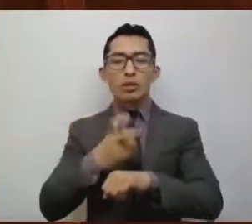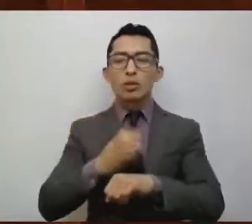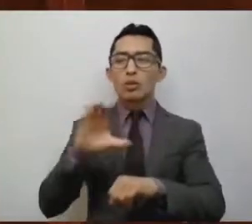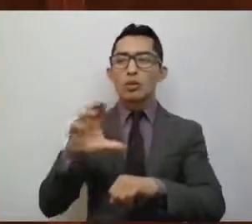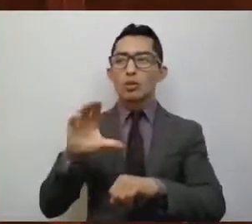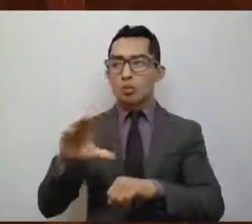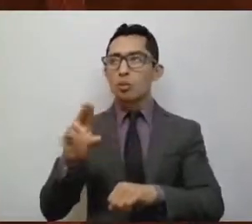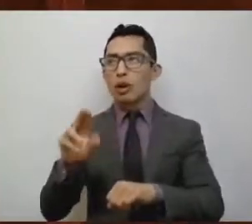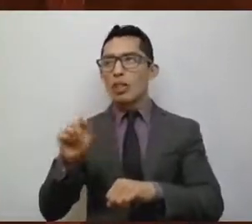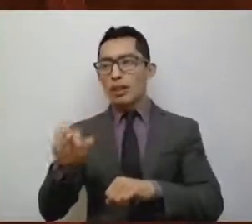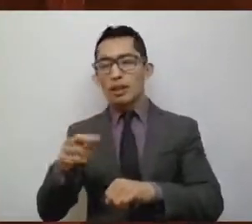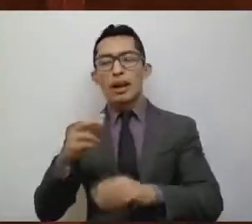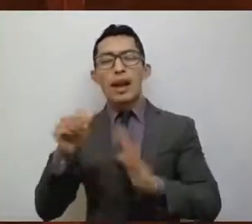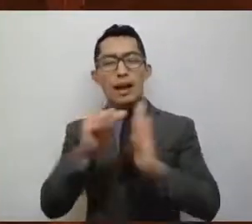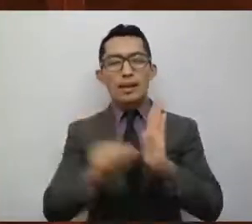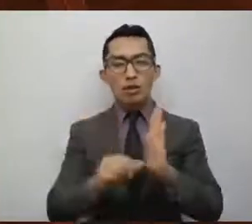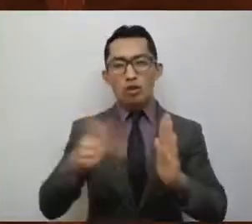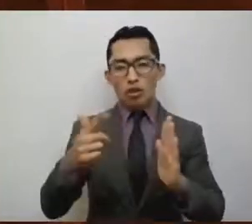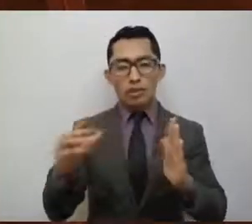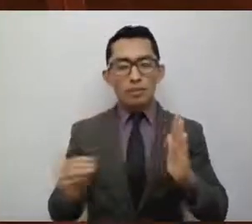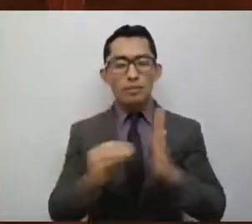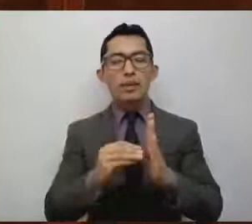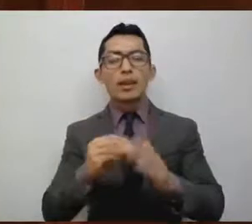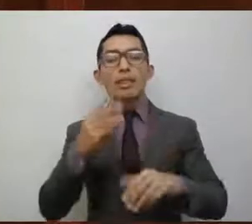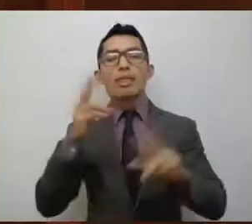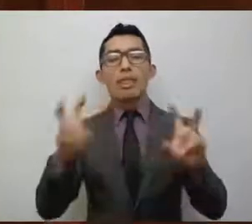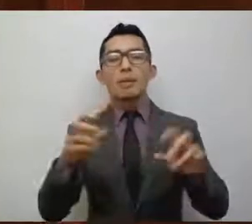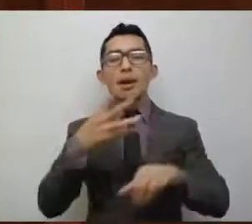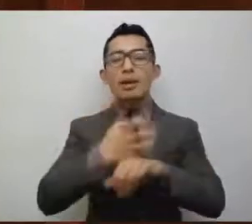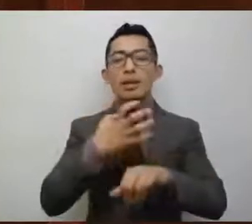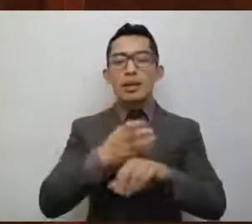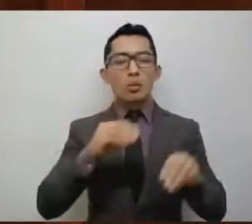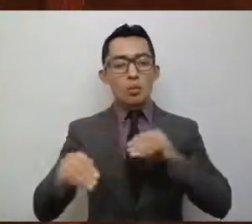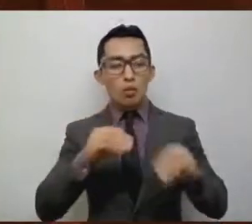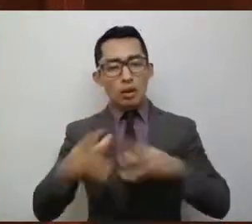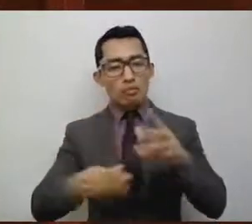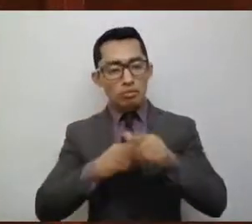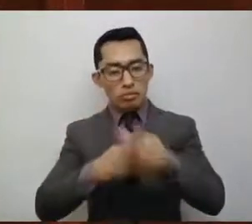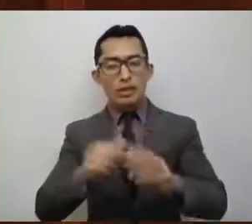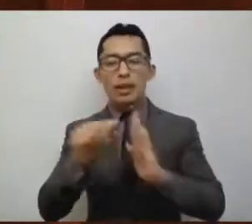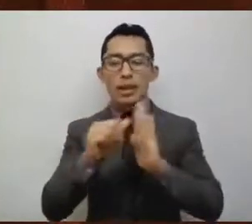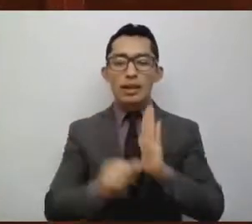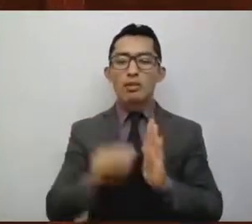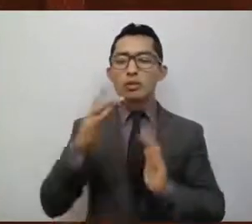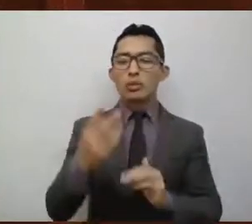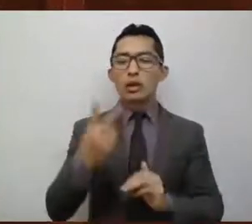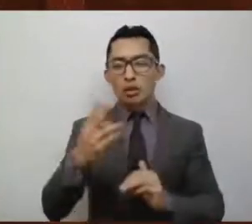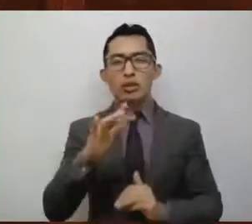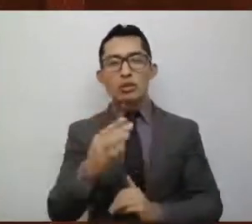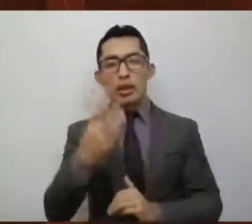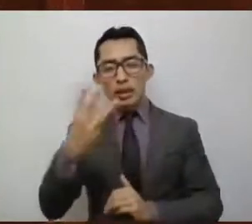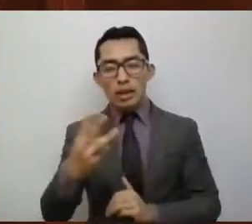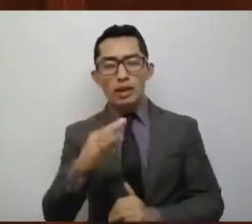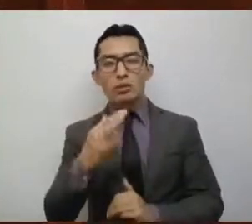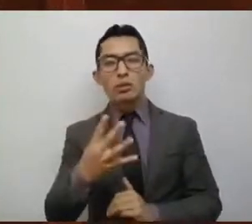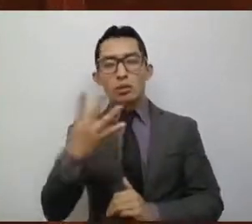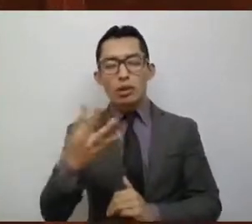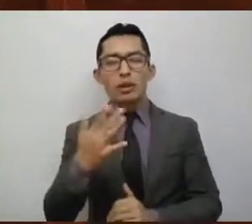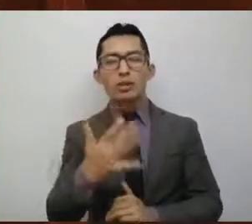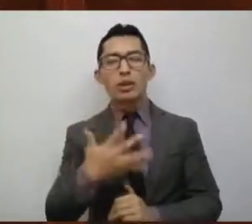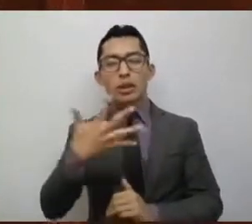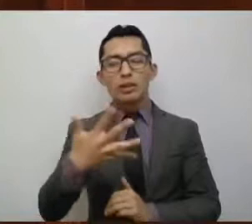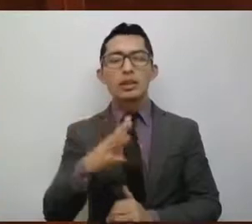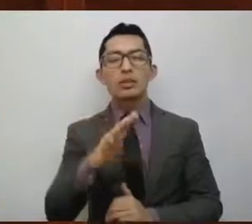2. Un título quinto de la movilidad sustentable y los artículos 52, 53, 54, 55,